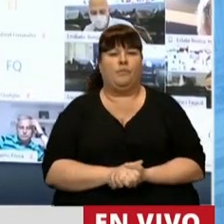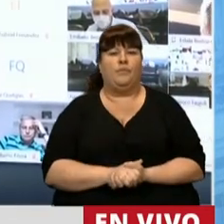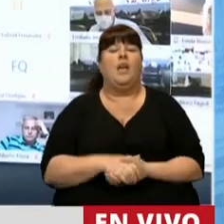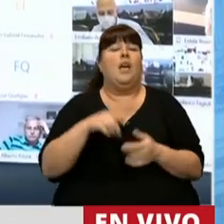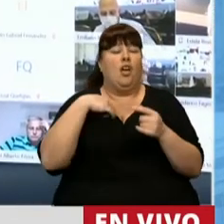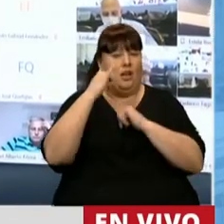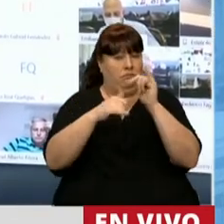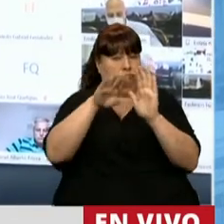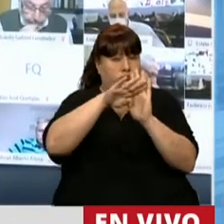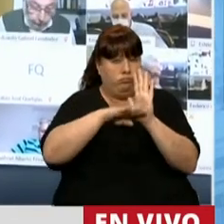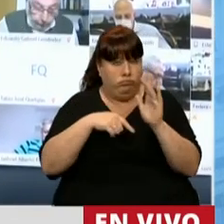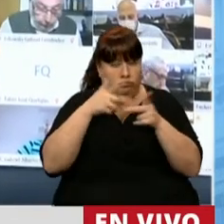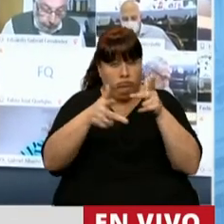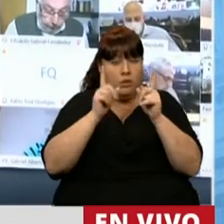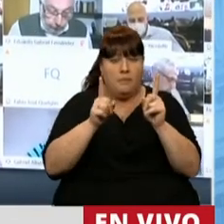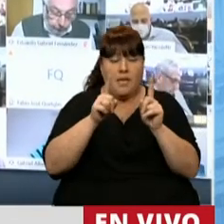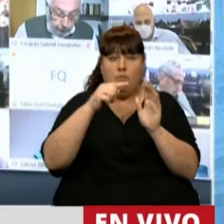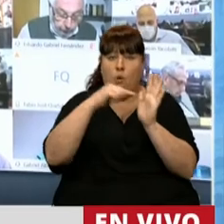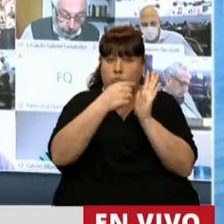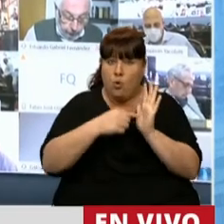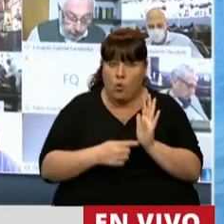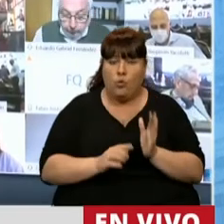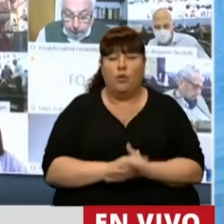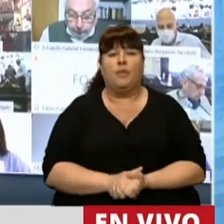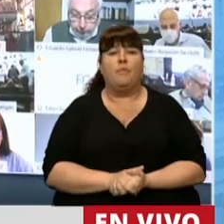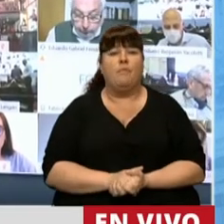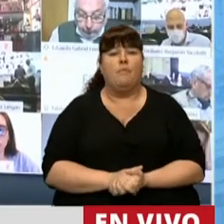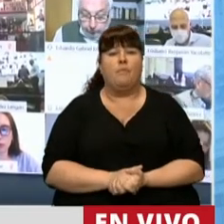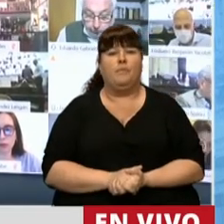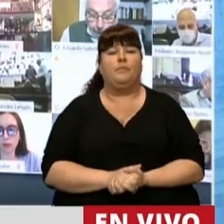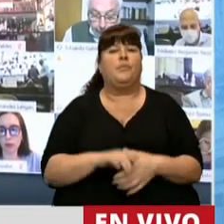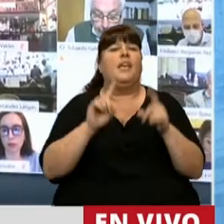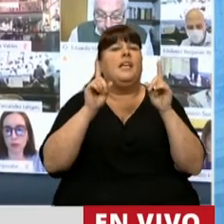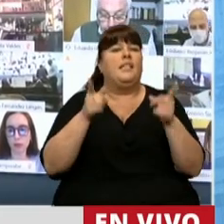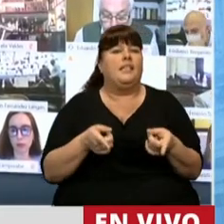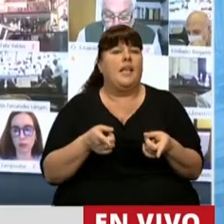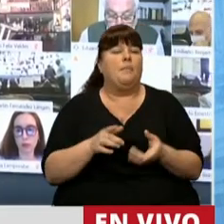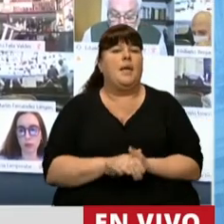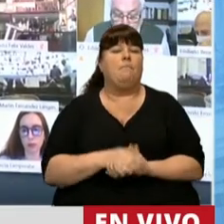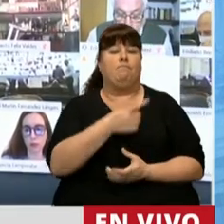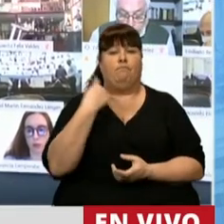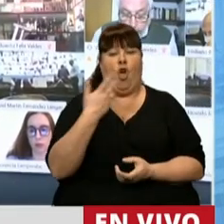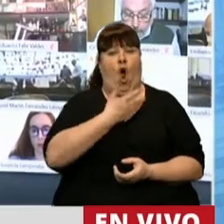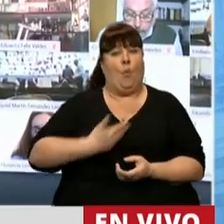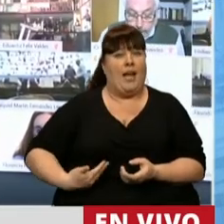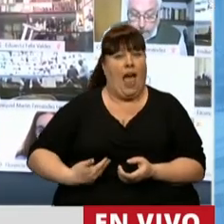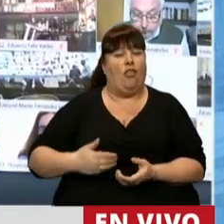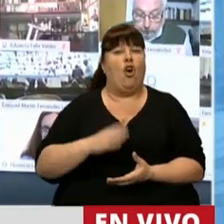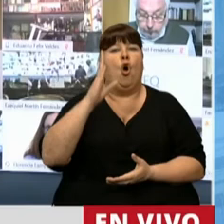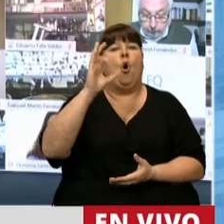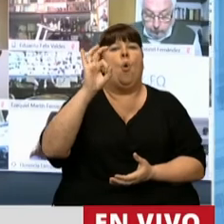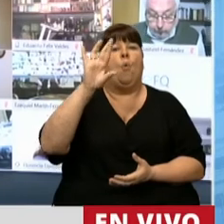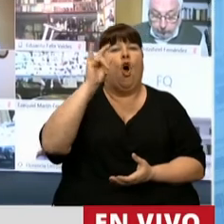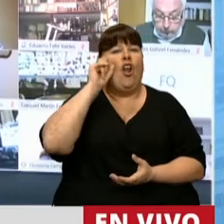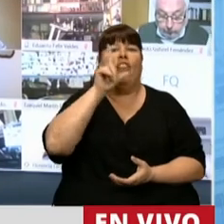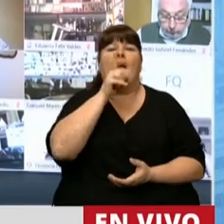todos estos fundamentos que le he planteado, señor presidente, también nuestro gobernador, Gustavo Bordet, le